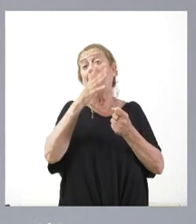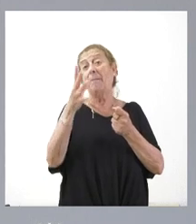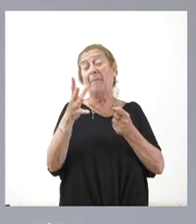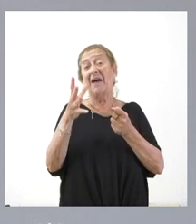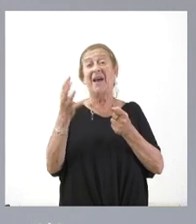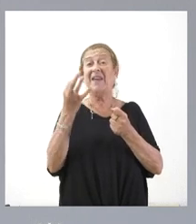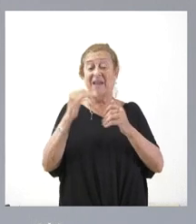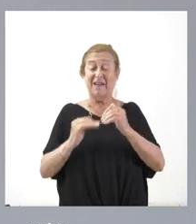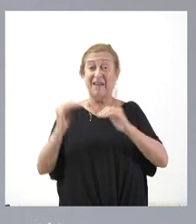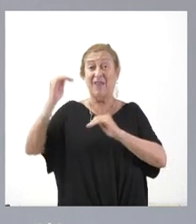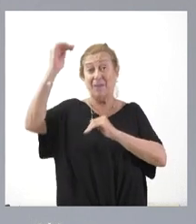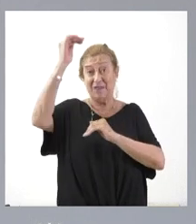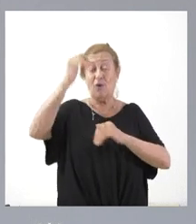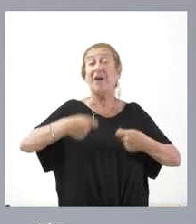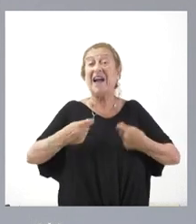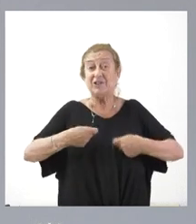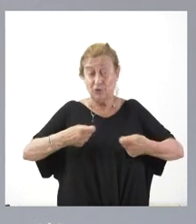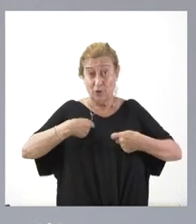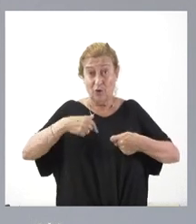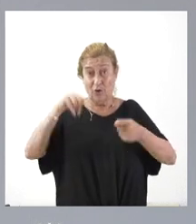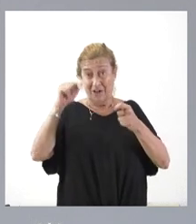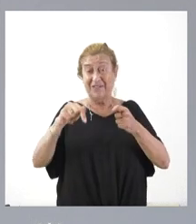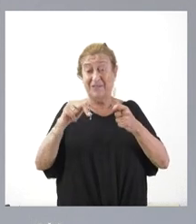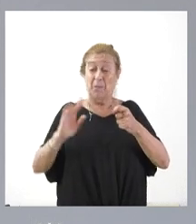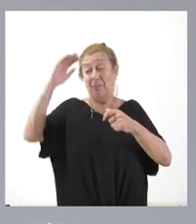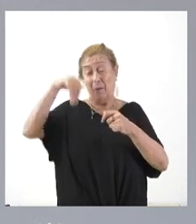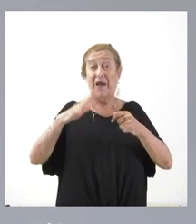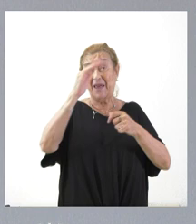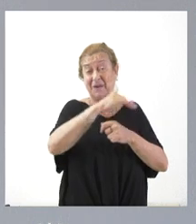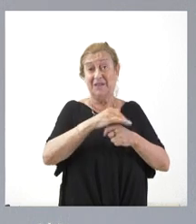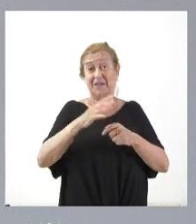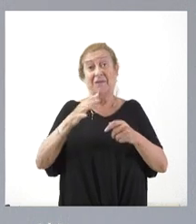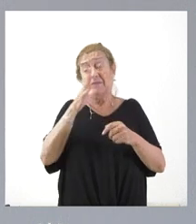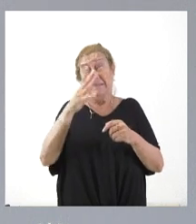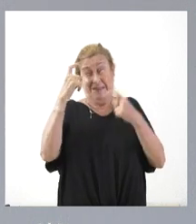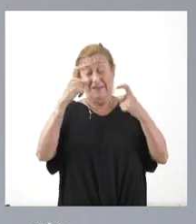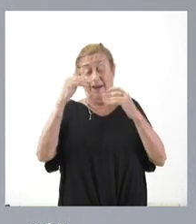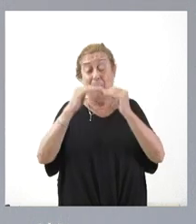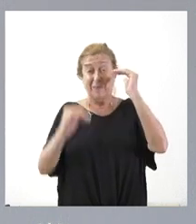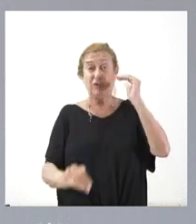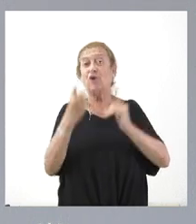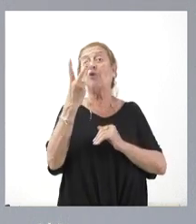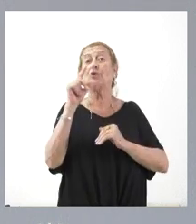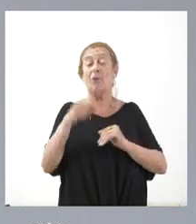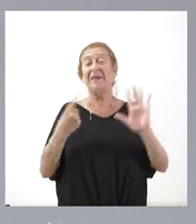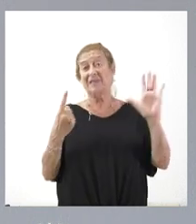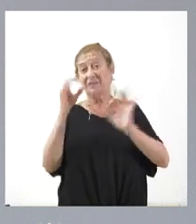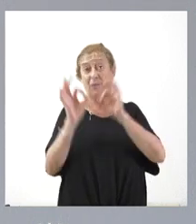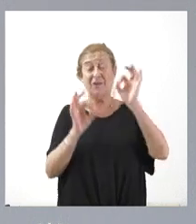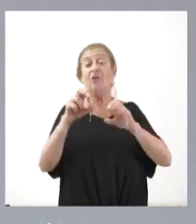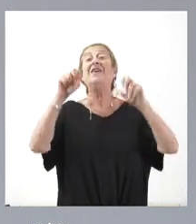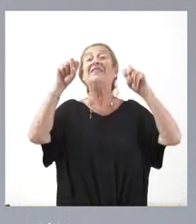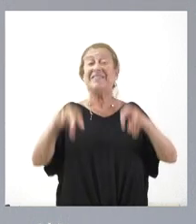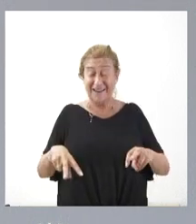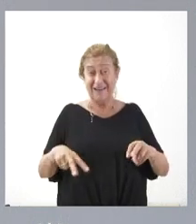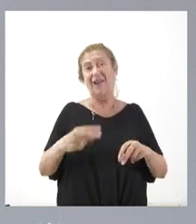el crecimiento del gasto en estas variables quede por debajo del 2,6% sin comprometer